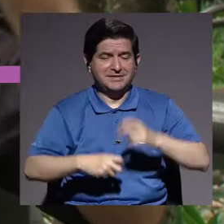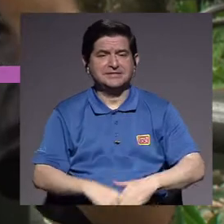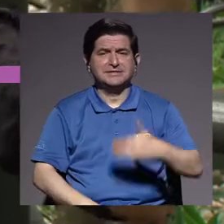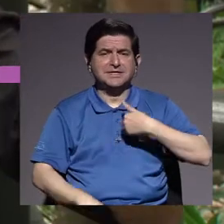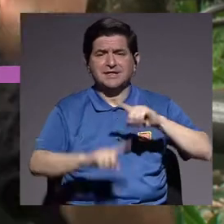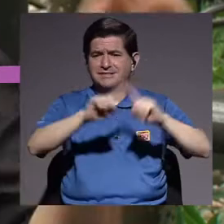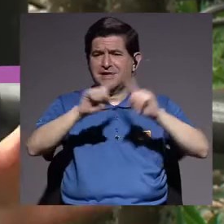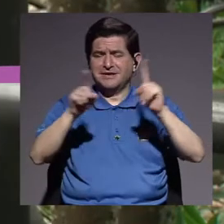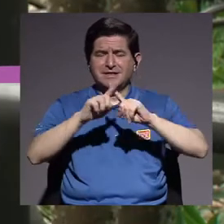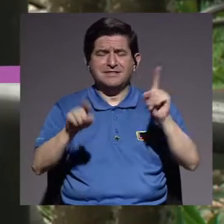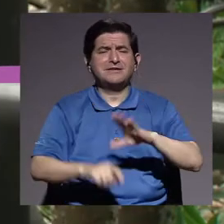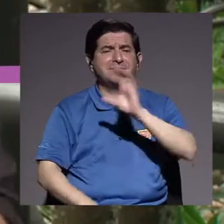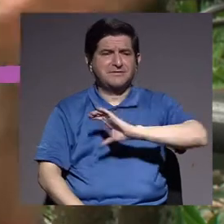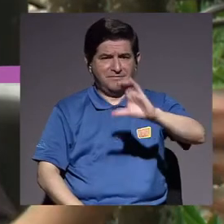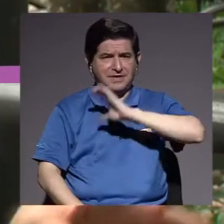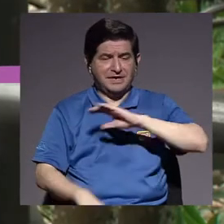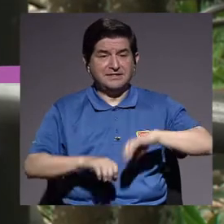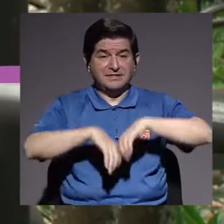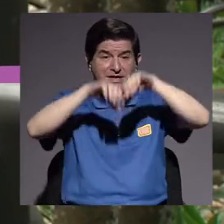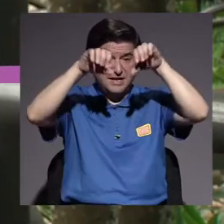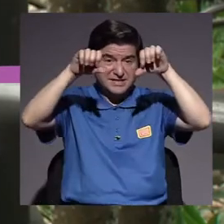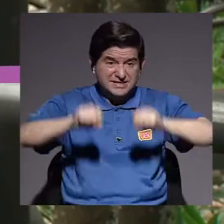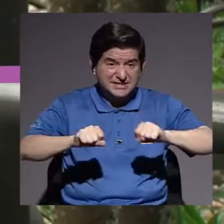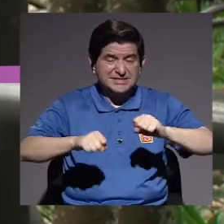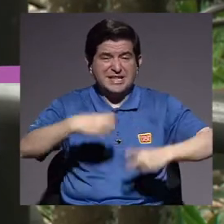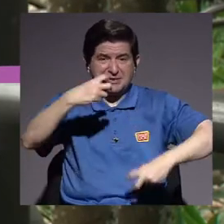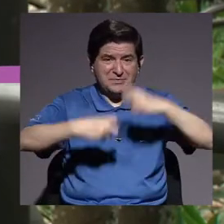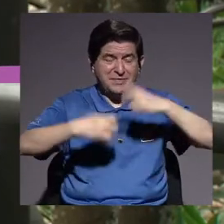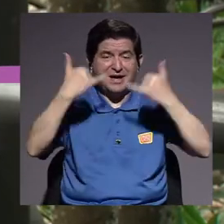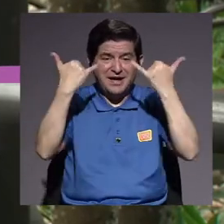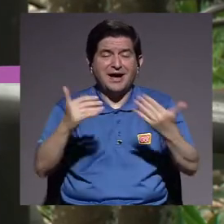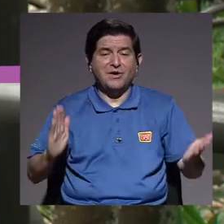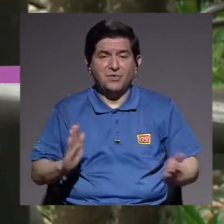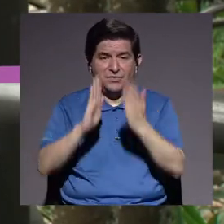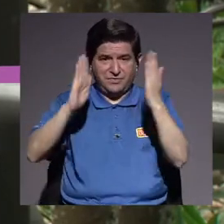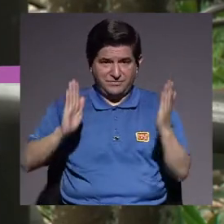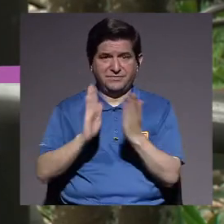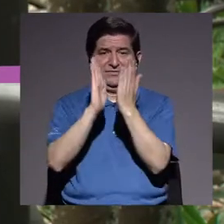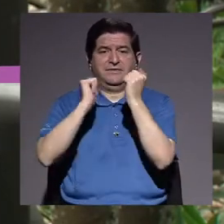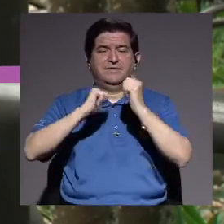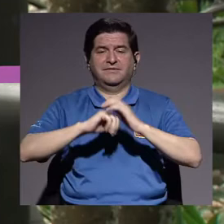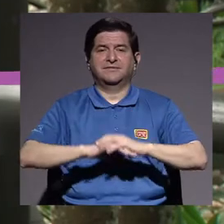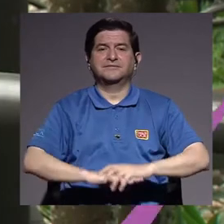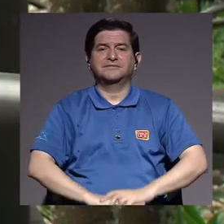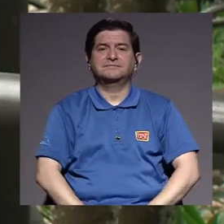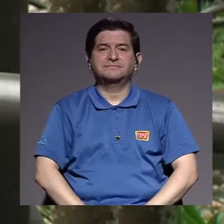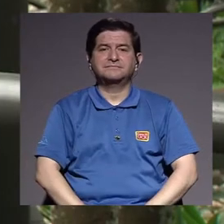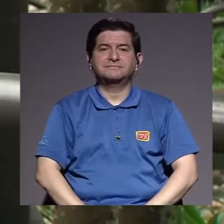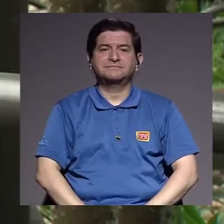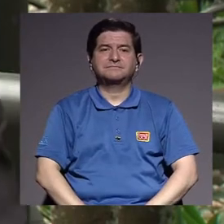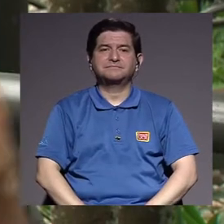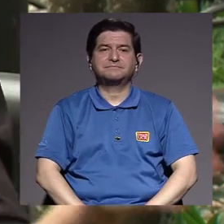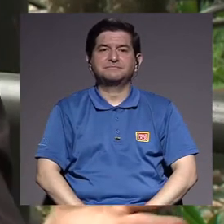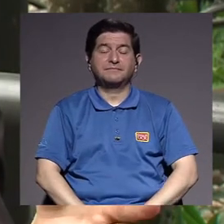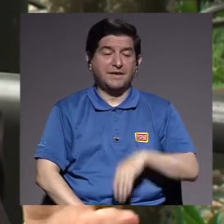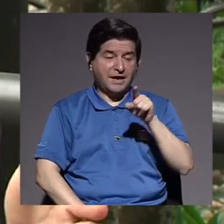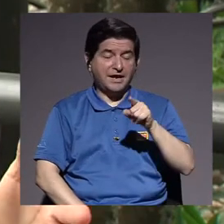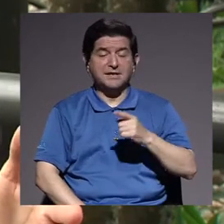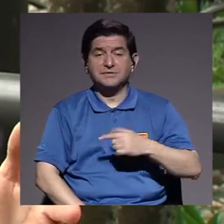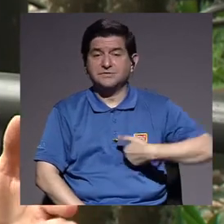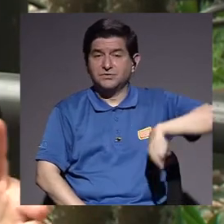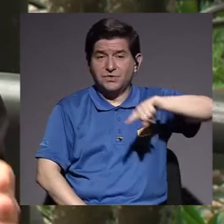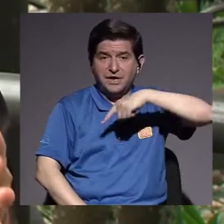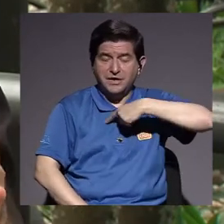tiene como varios detonantes y que es un sistema básicamente crítico el que estamos enfrentando actualmente. Y bueno, eso nos coloca en